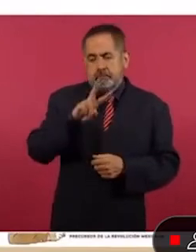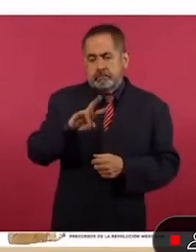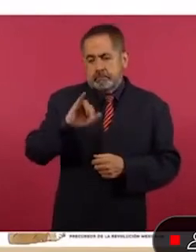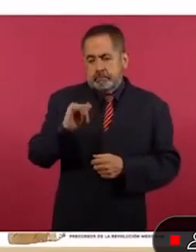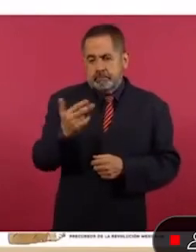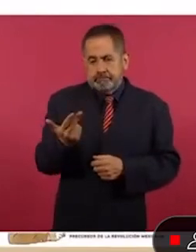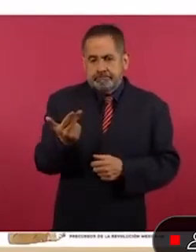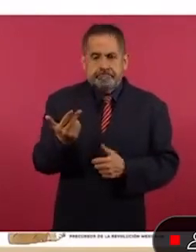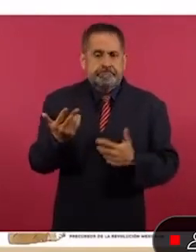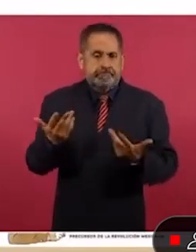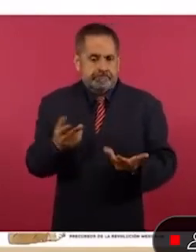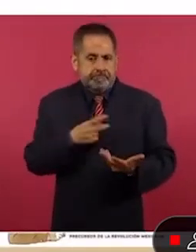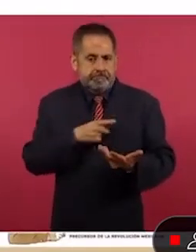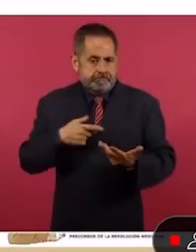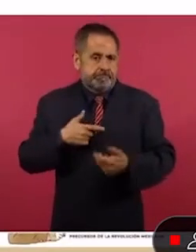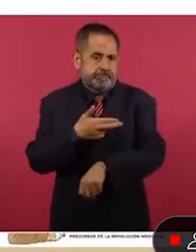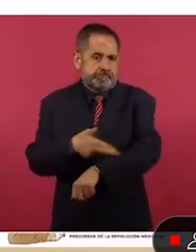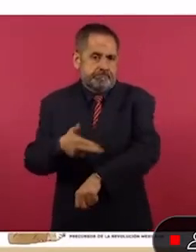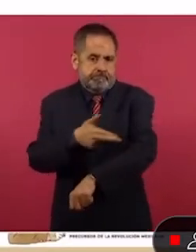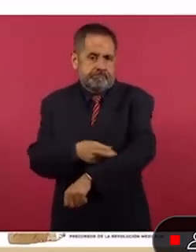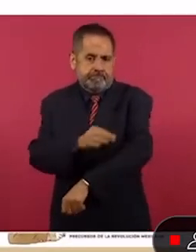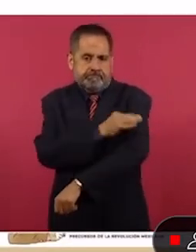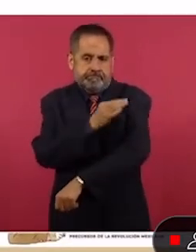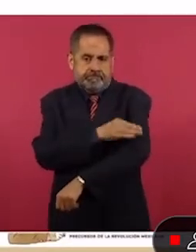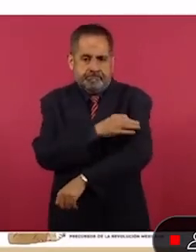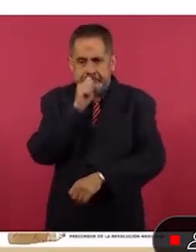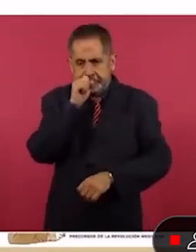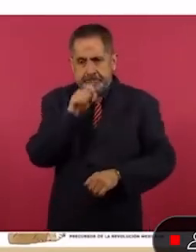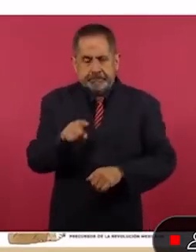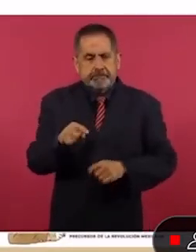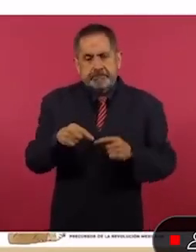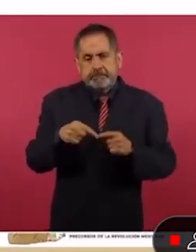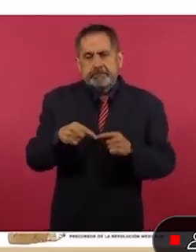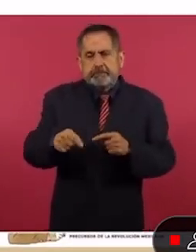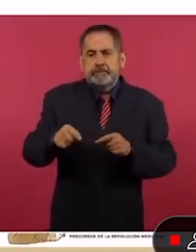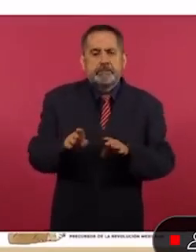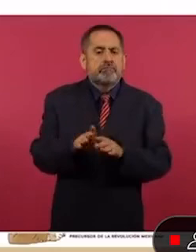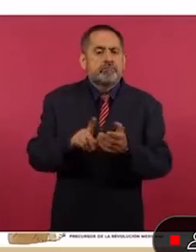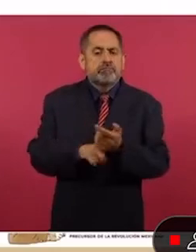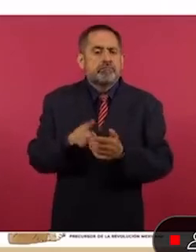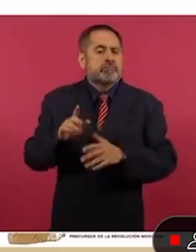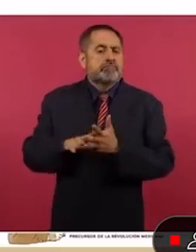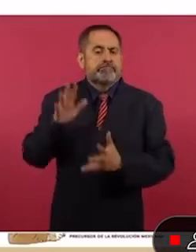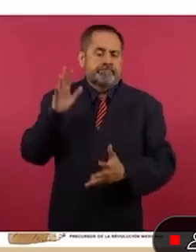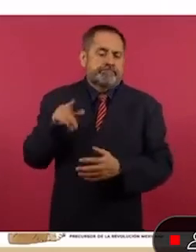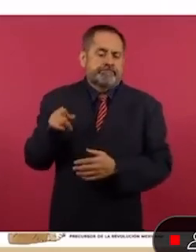malignas asociadas con infección prolongada por este virus también es mayor que en la población general.